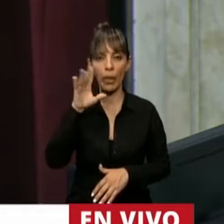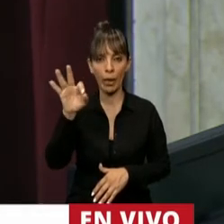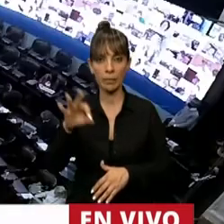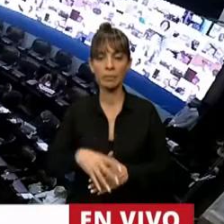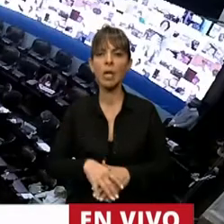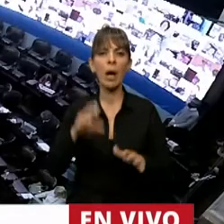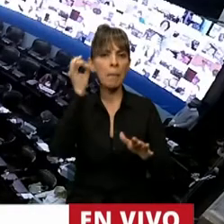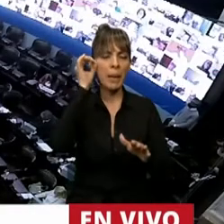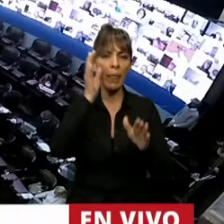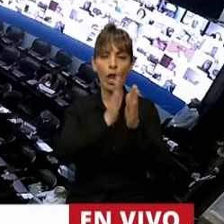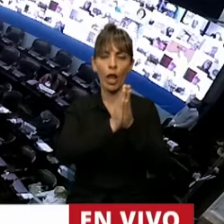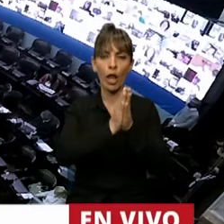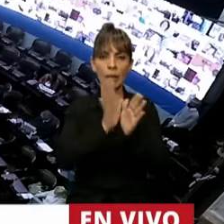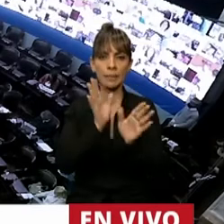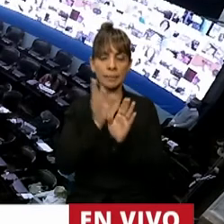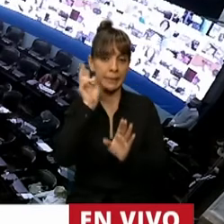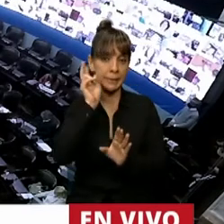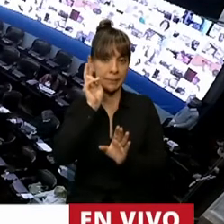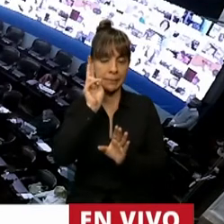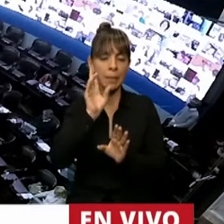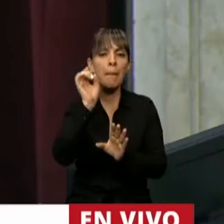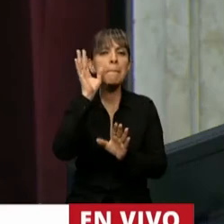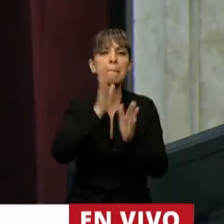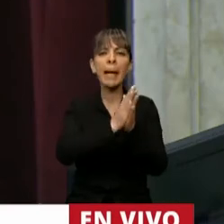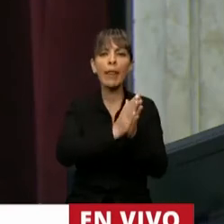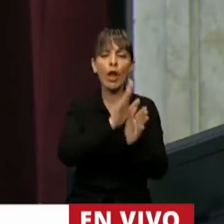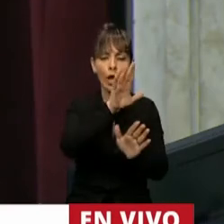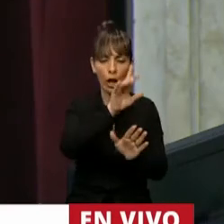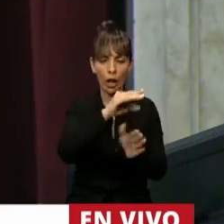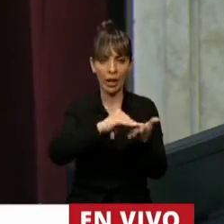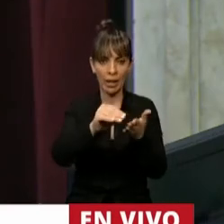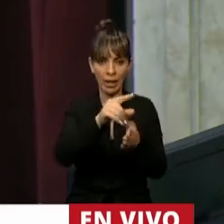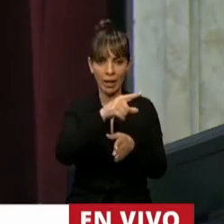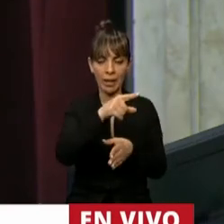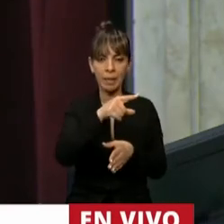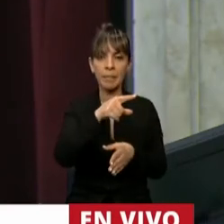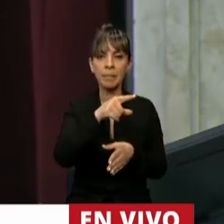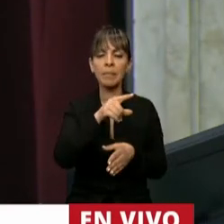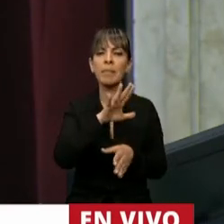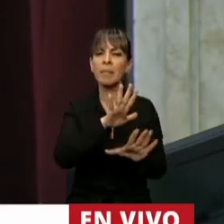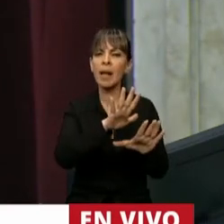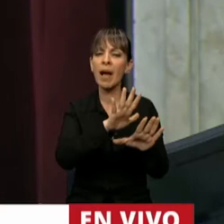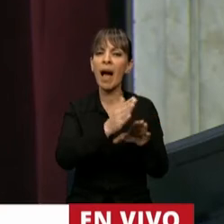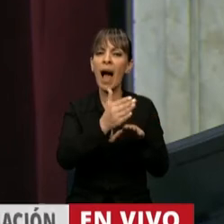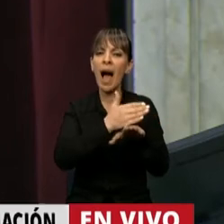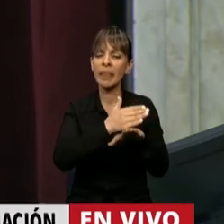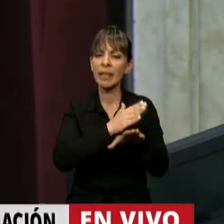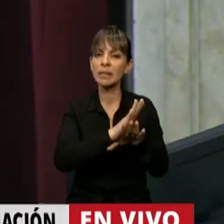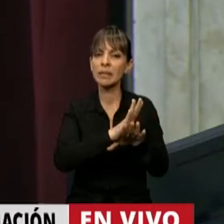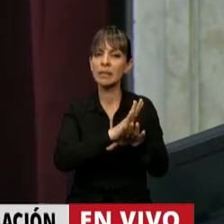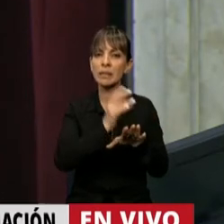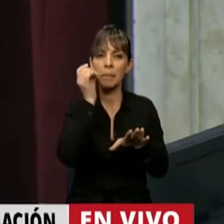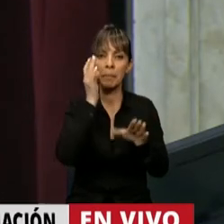Quiero, perdón, perdón diputado, antes de que